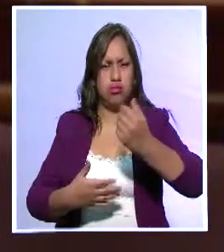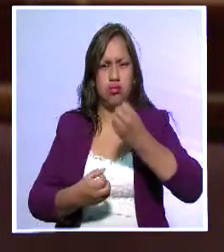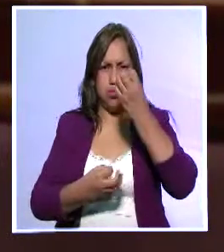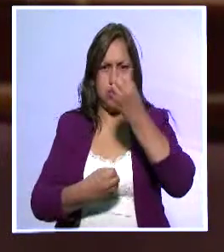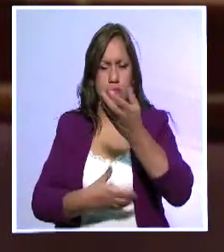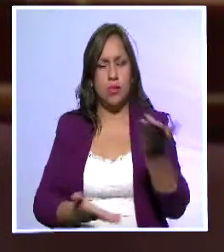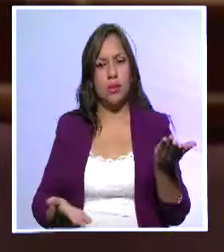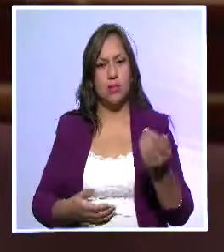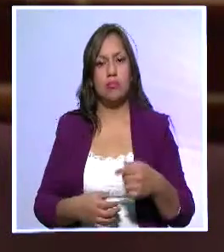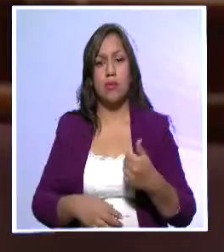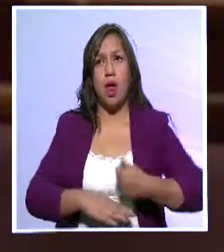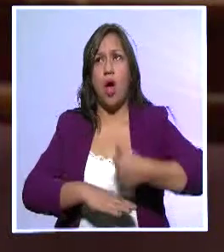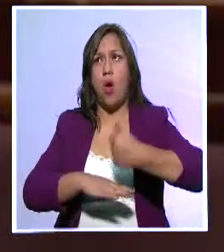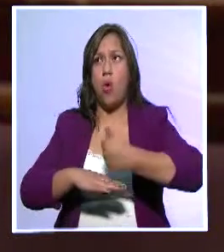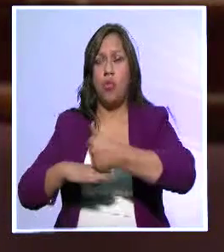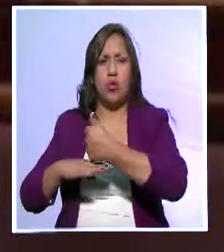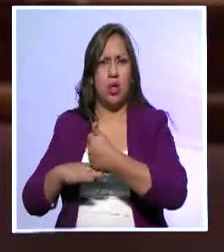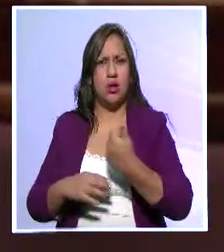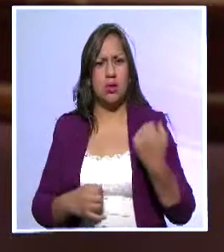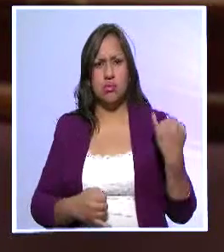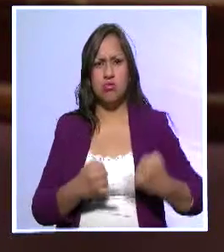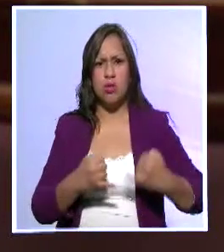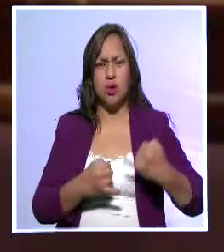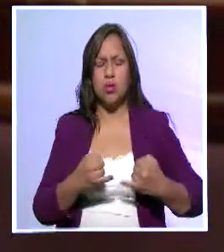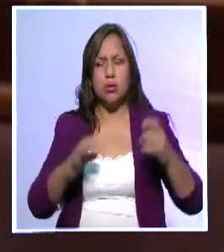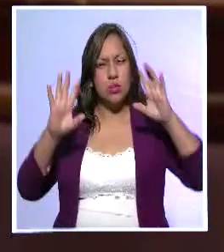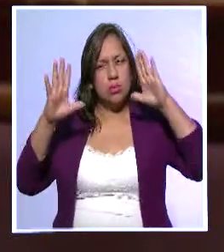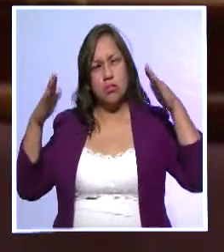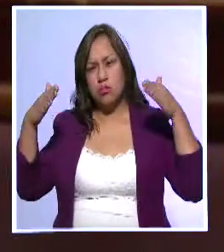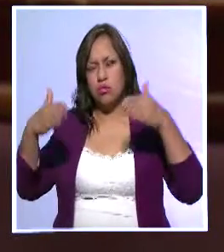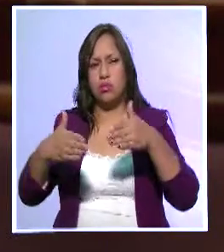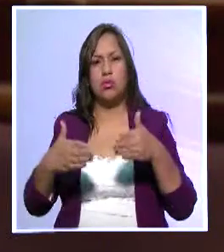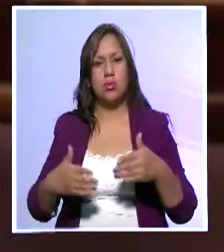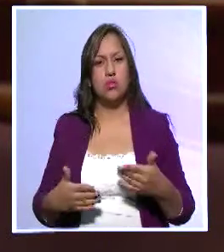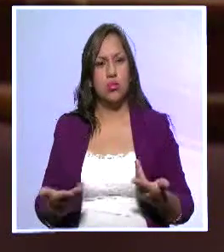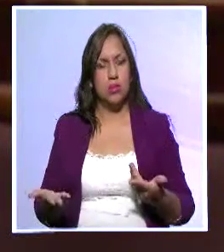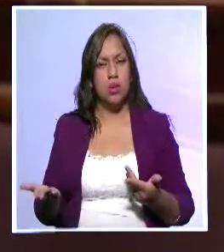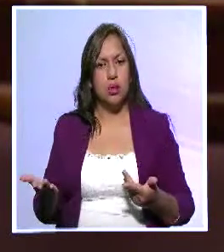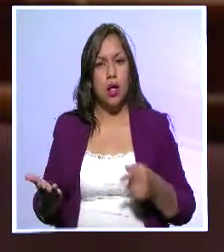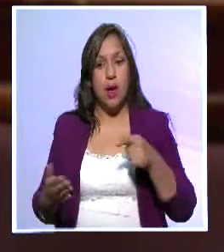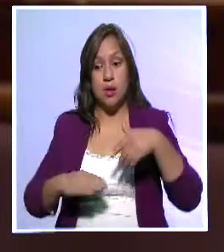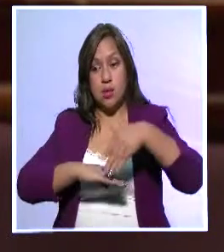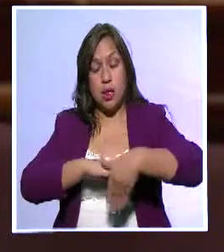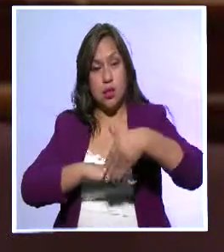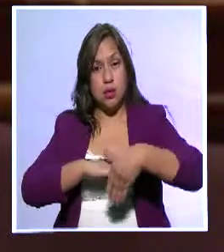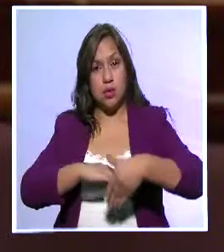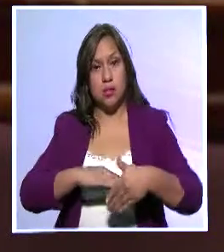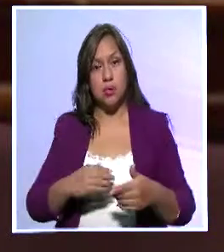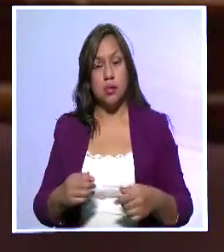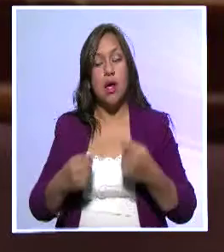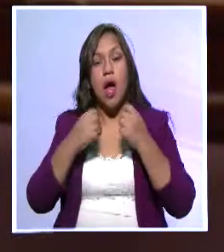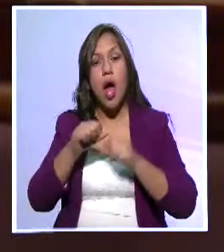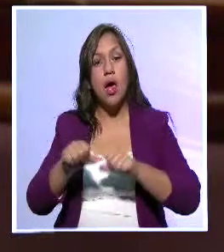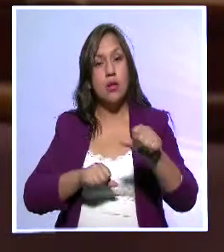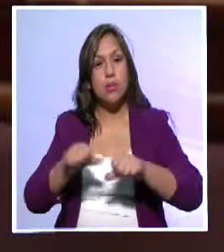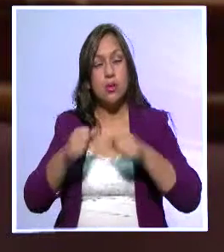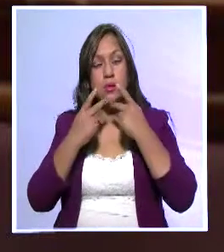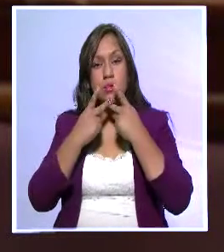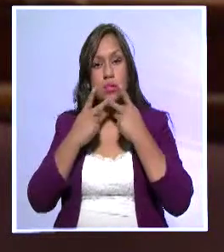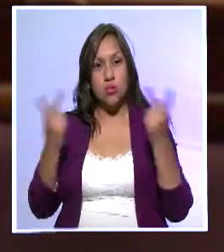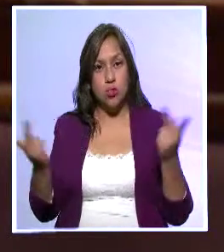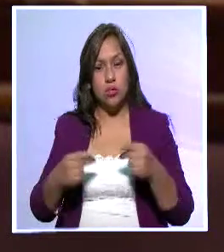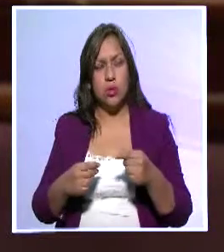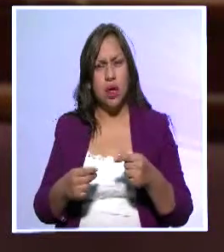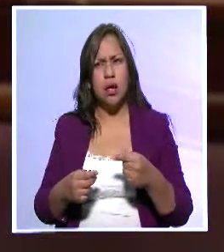Las autoridades últimamente han puesto mucho interés en facilitar que los archivos de la administración pública, sobre todo, se vayan tecnificando,